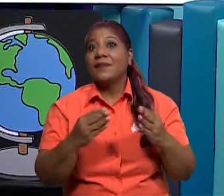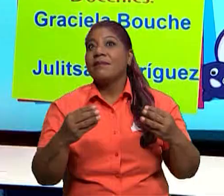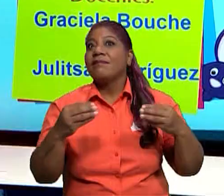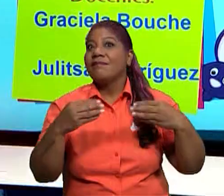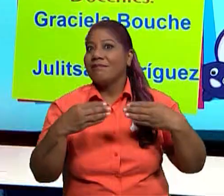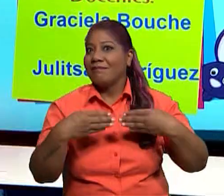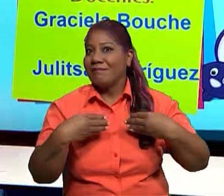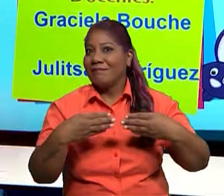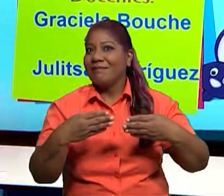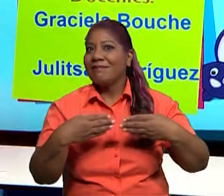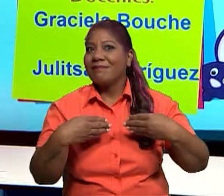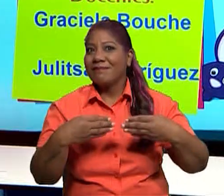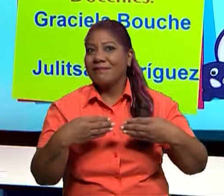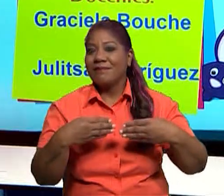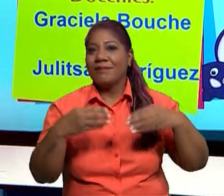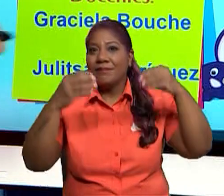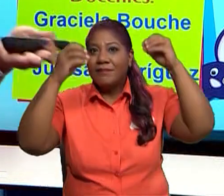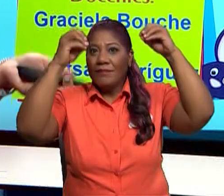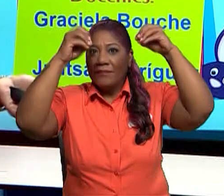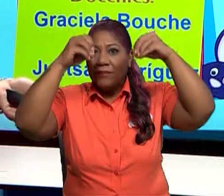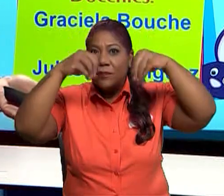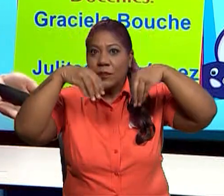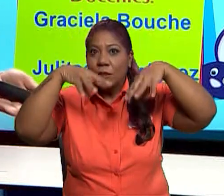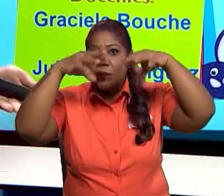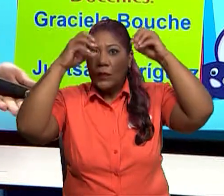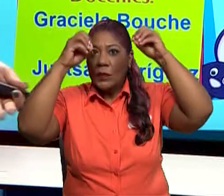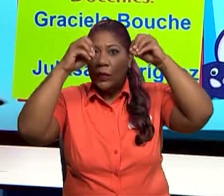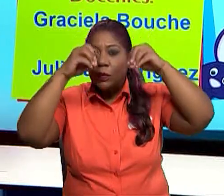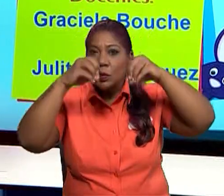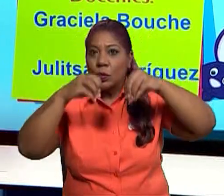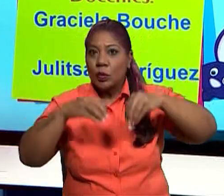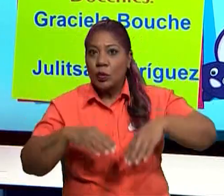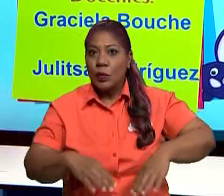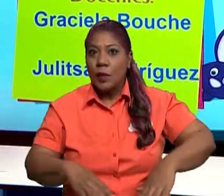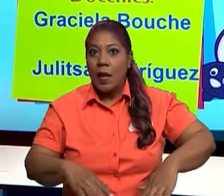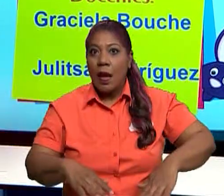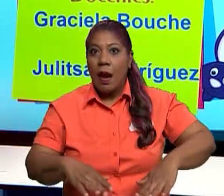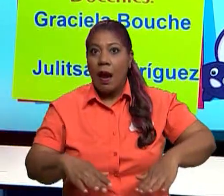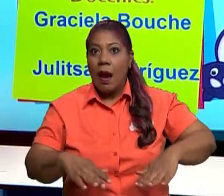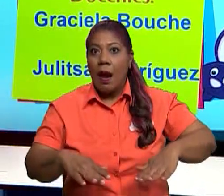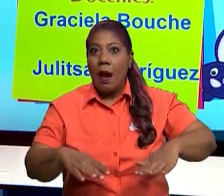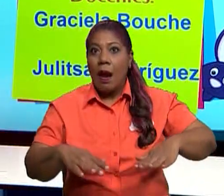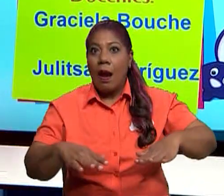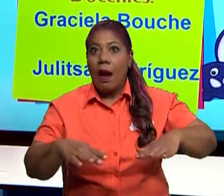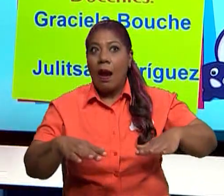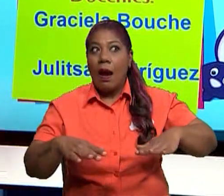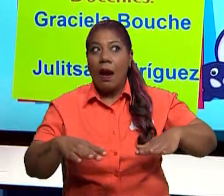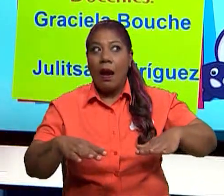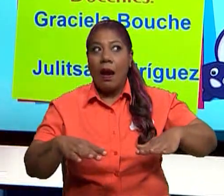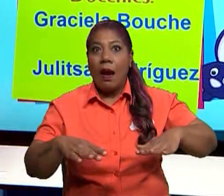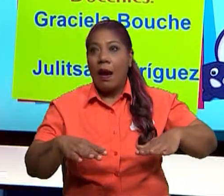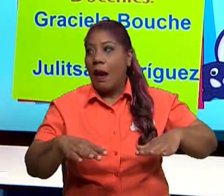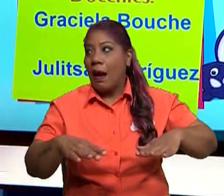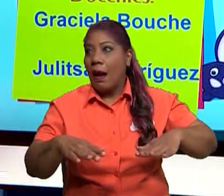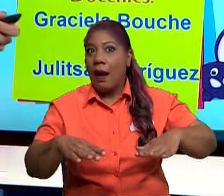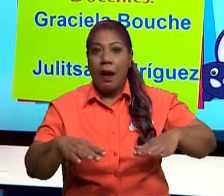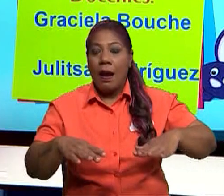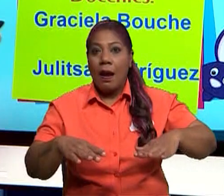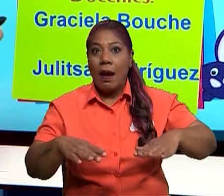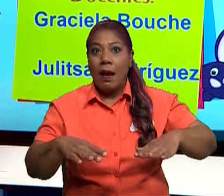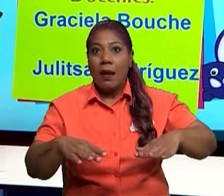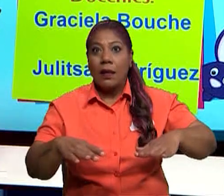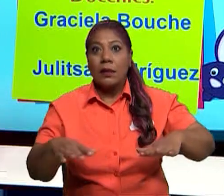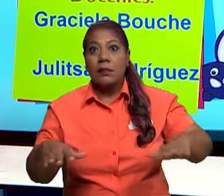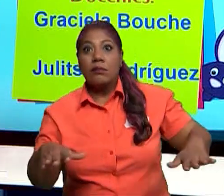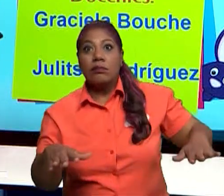Panamá, cuando llueve. ¿Qué sucede cuando llueve? Se inunda la ciudad. Exacto. Y si tiembla